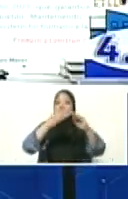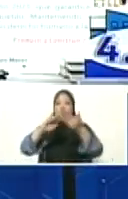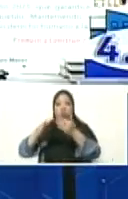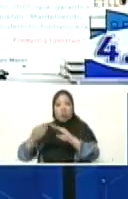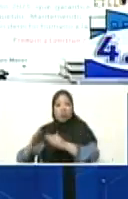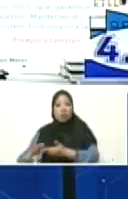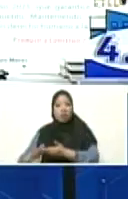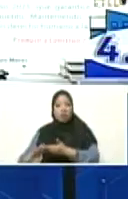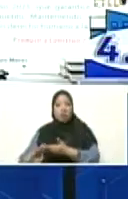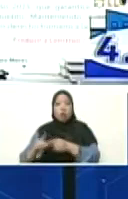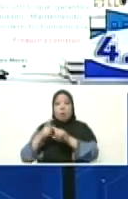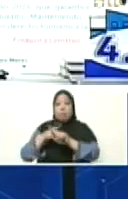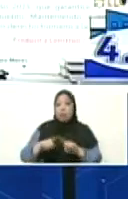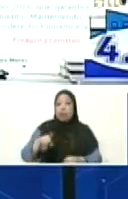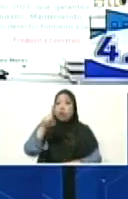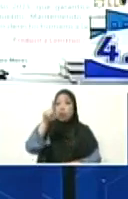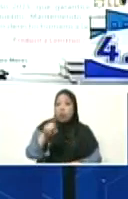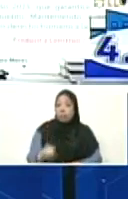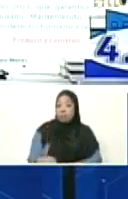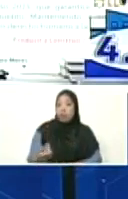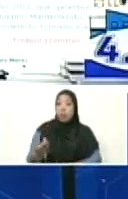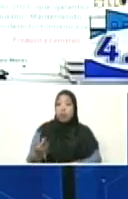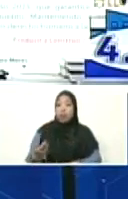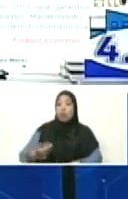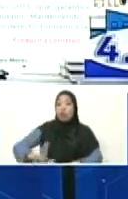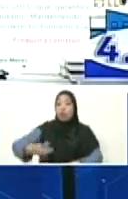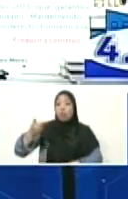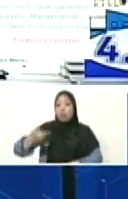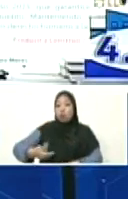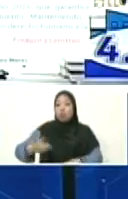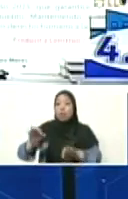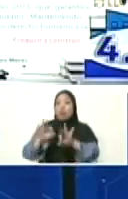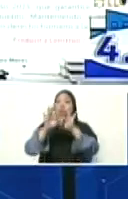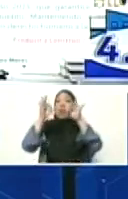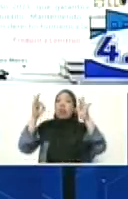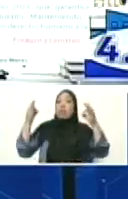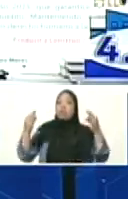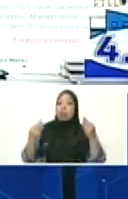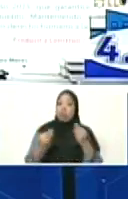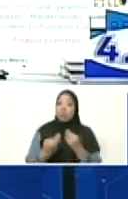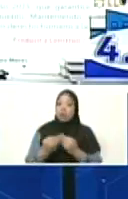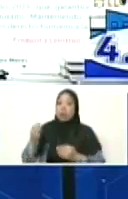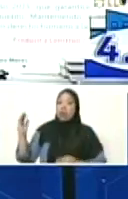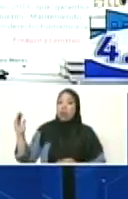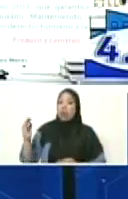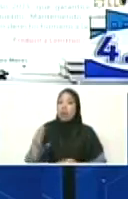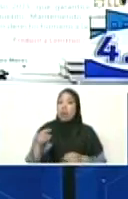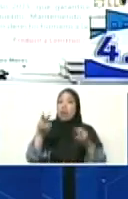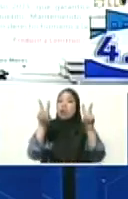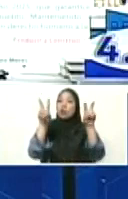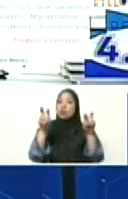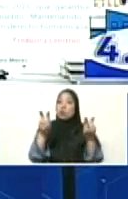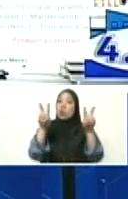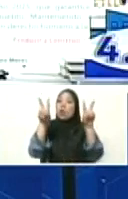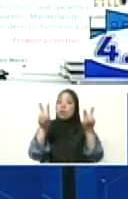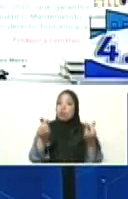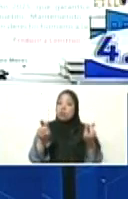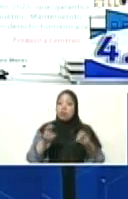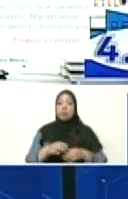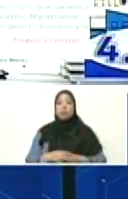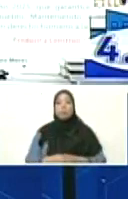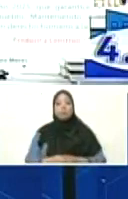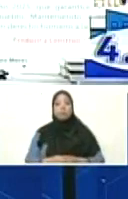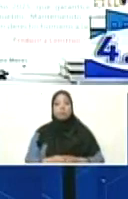que ir aparejado. Con la llegada de ustedes como familias a los nuevos urbanismos, tiene que ir